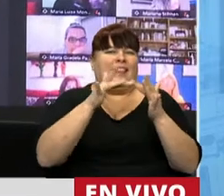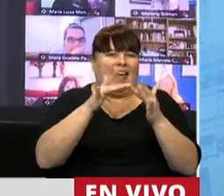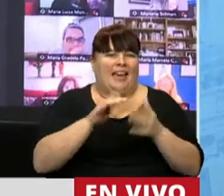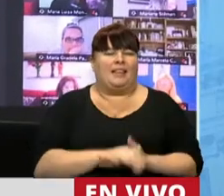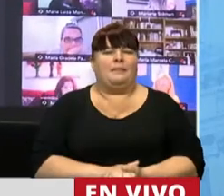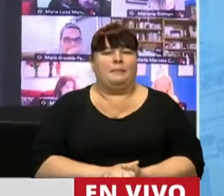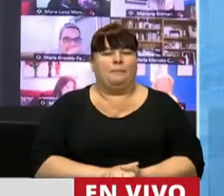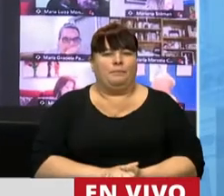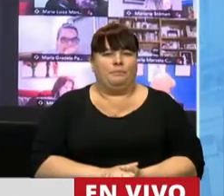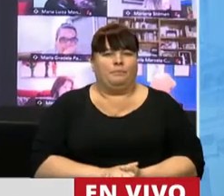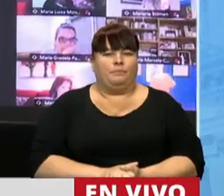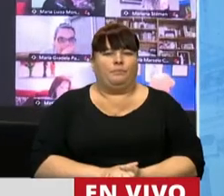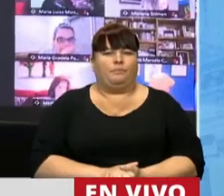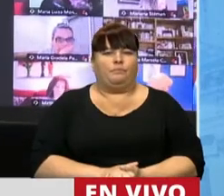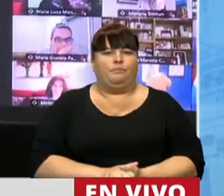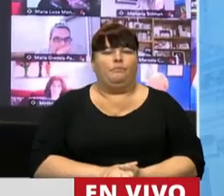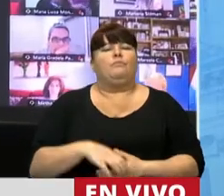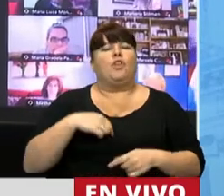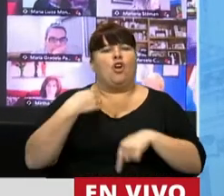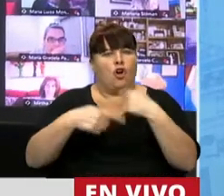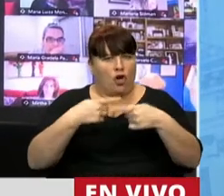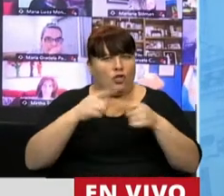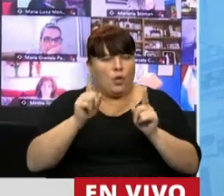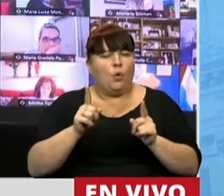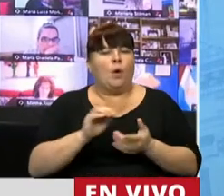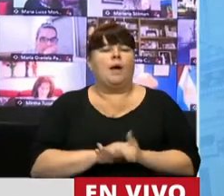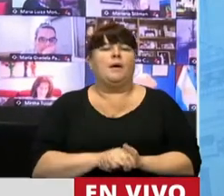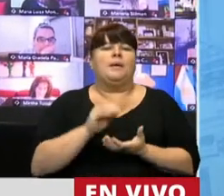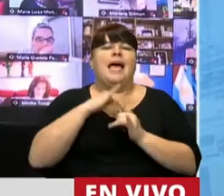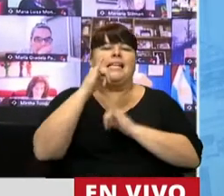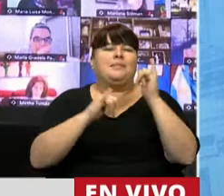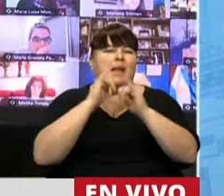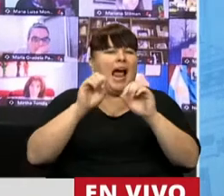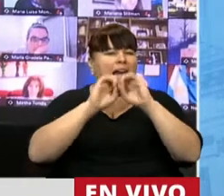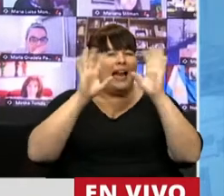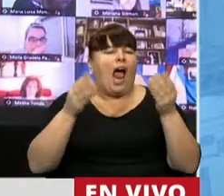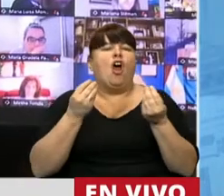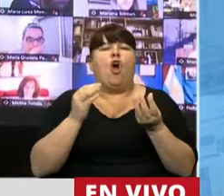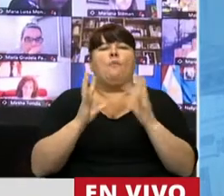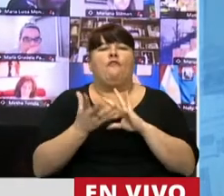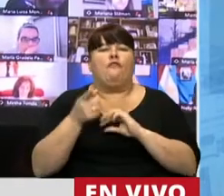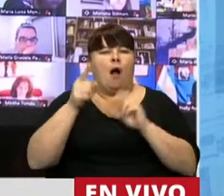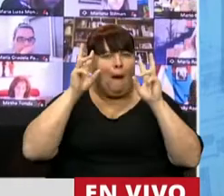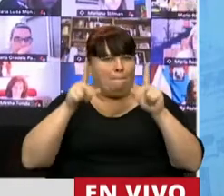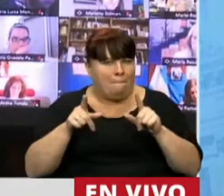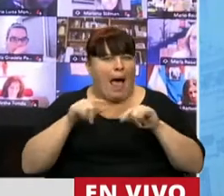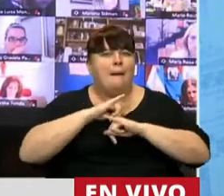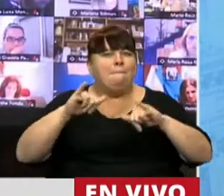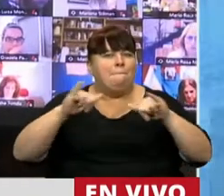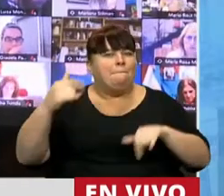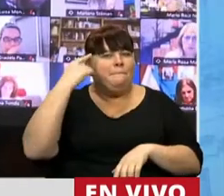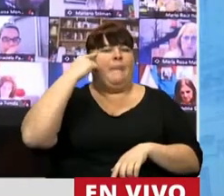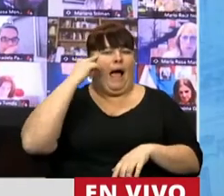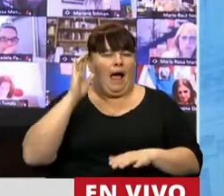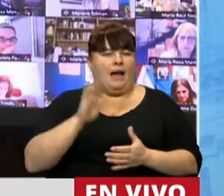del ciberacoso. Voy a avanzar, sí, un poco en describir en qué consiste este plan de concientización